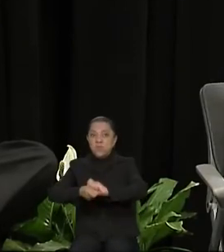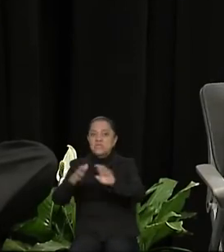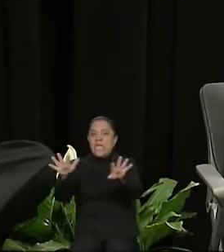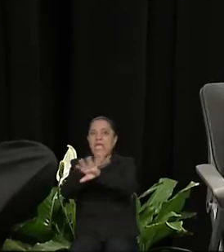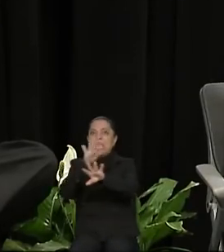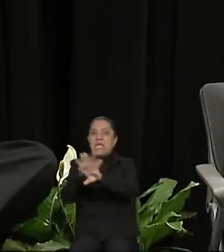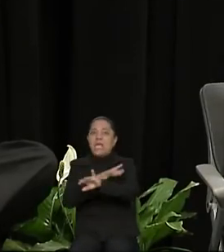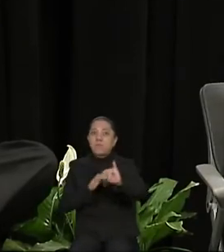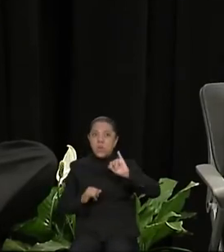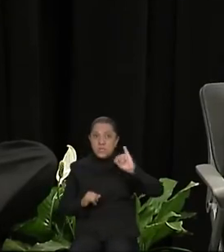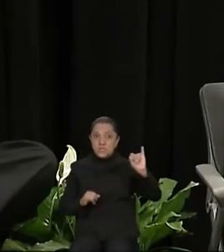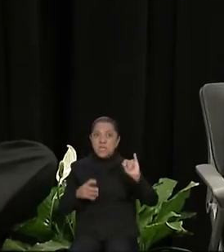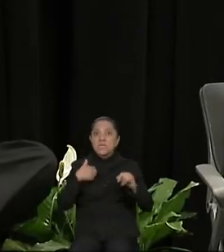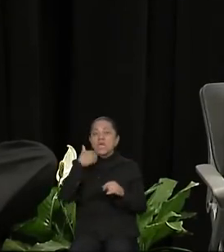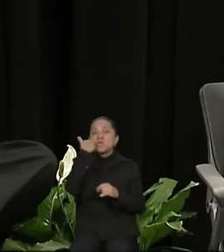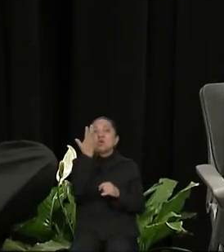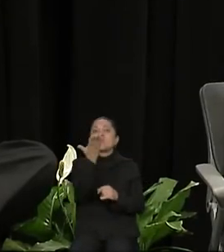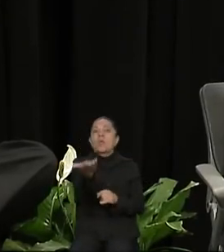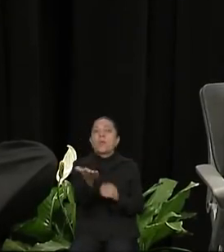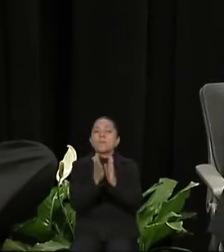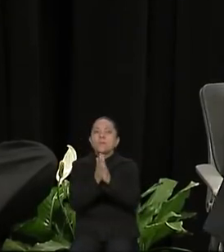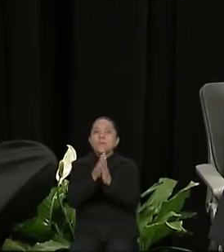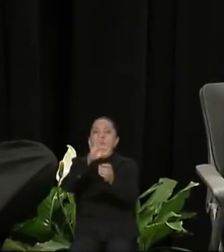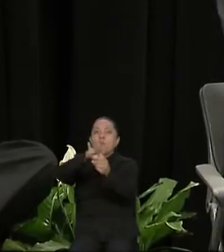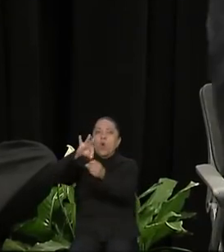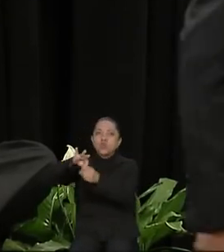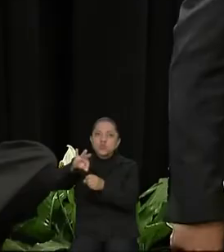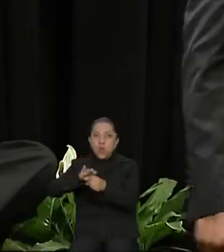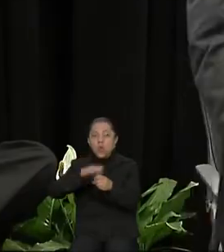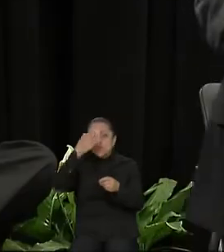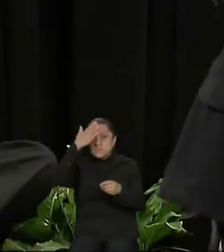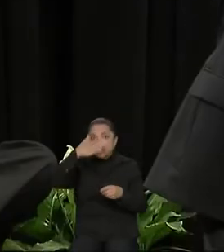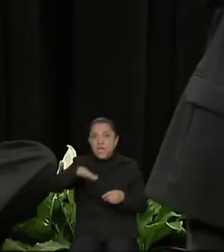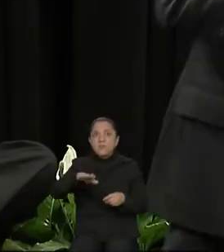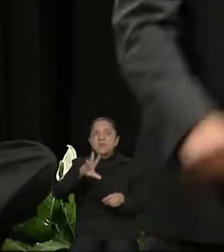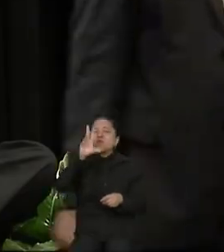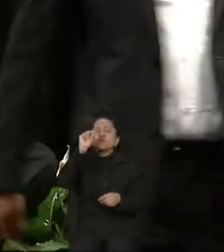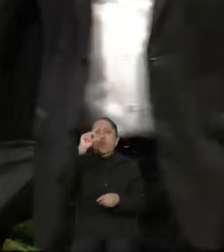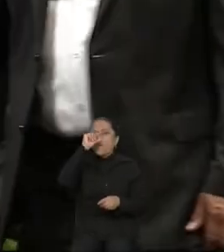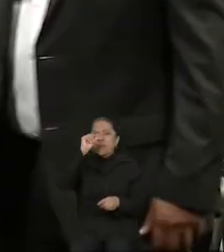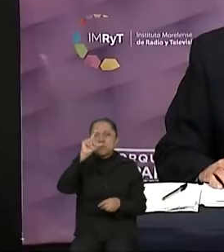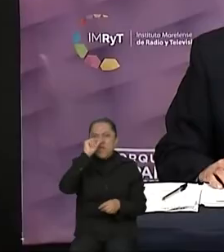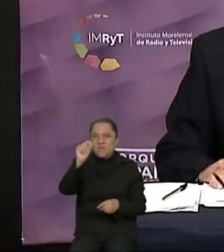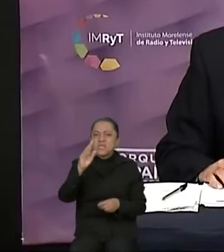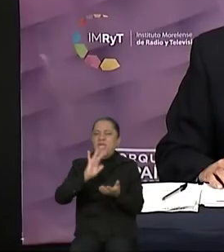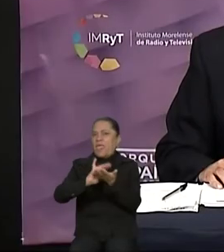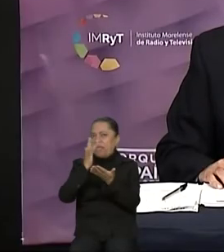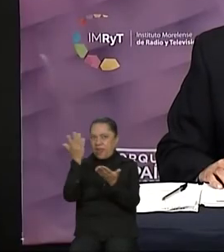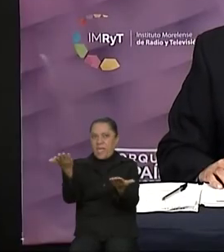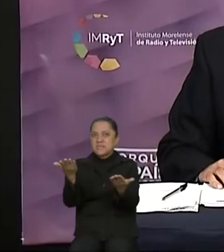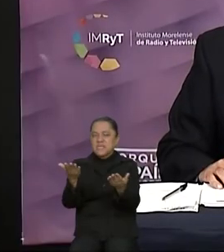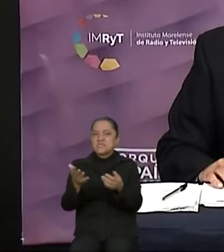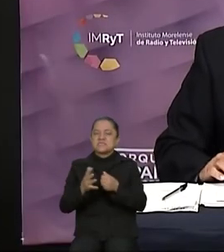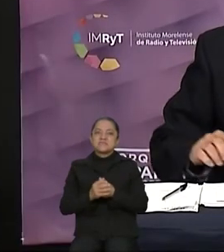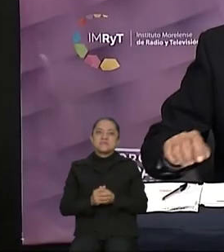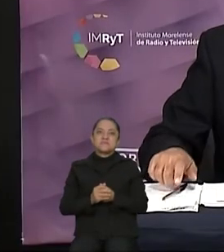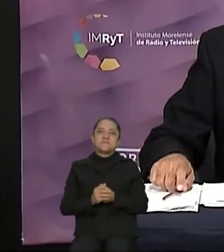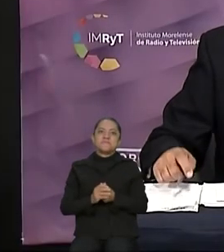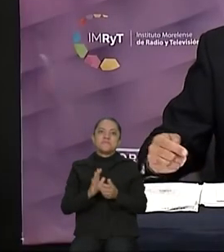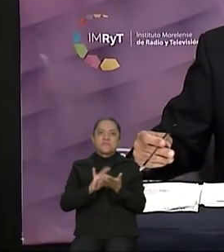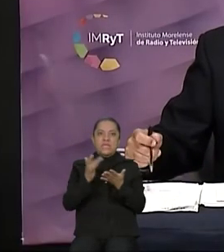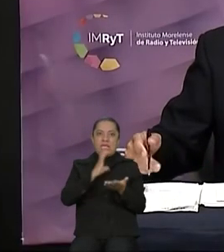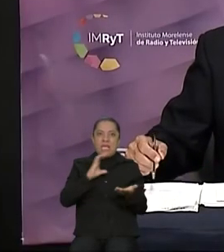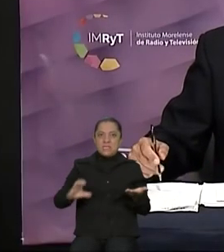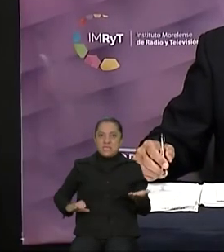pido que nos den su voto porque sabemos que no los vamos a fallar. Muchas gracias. Gracias, candidato. Y ahora es momento